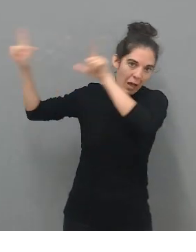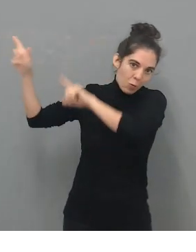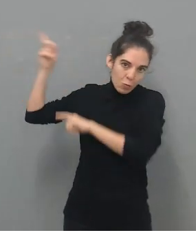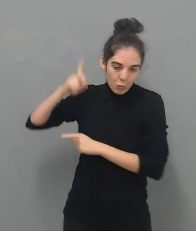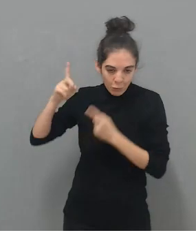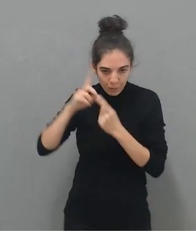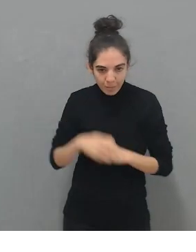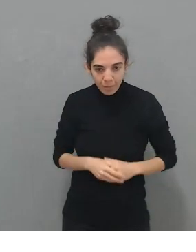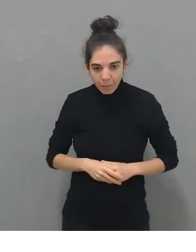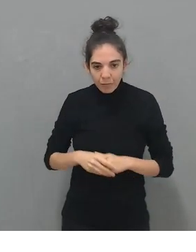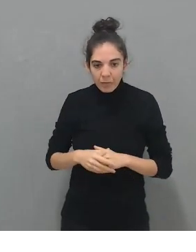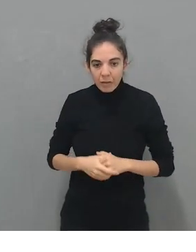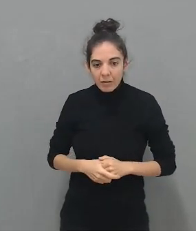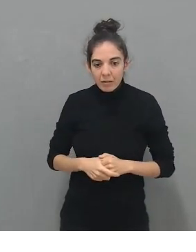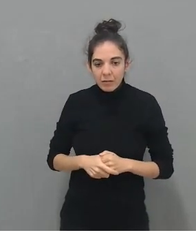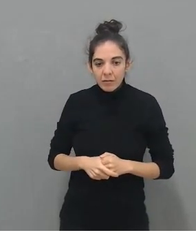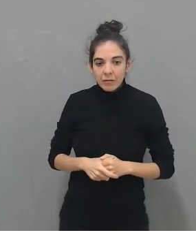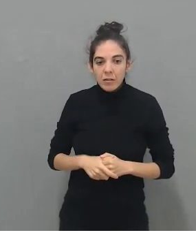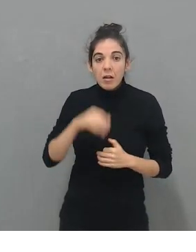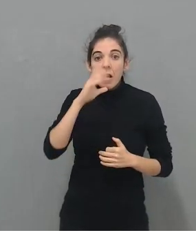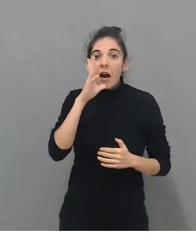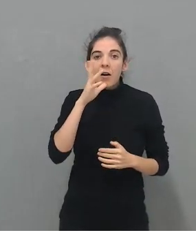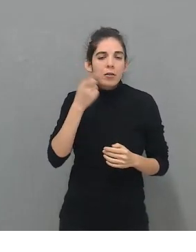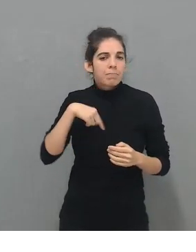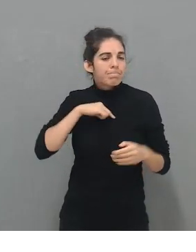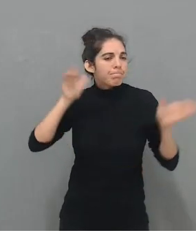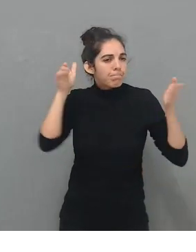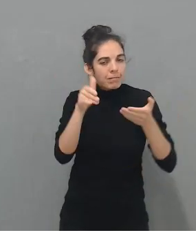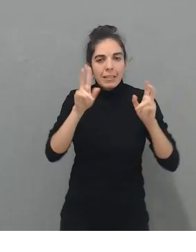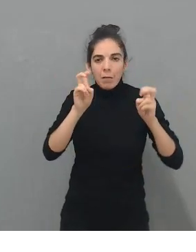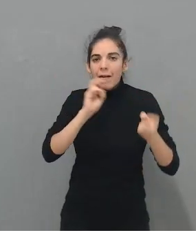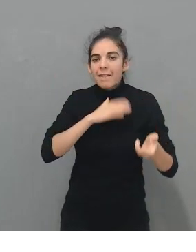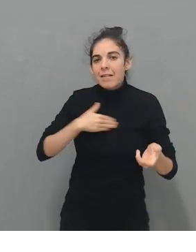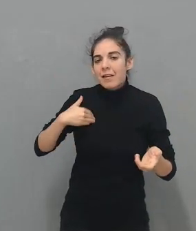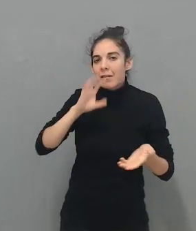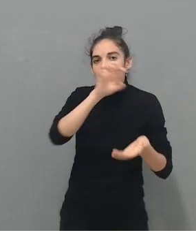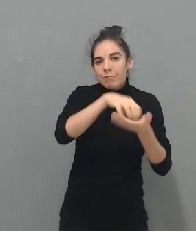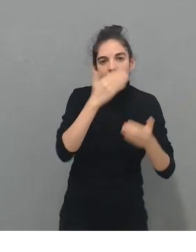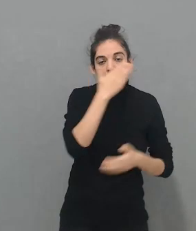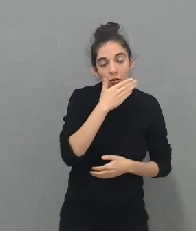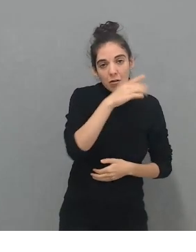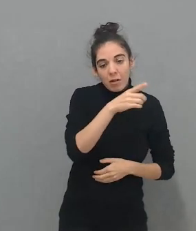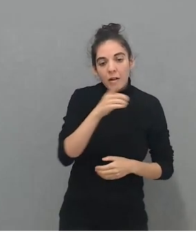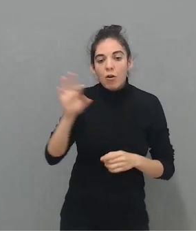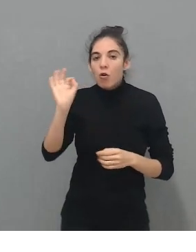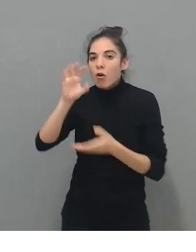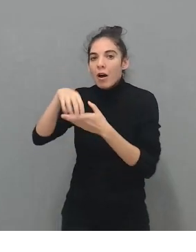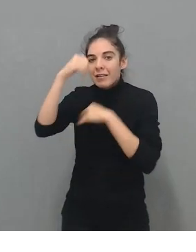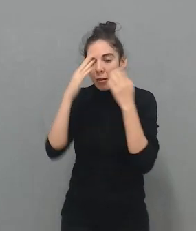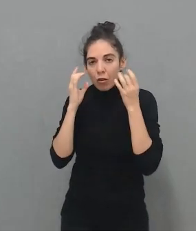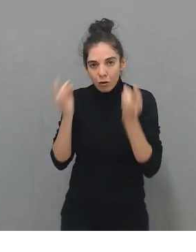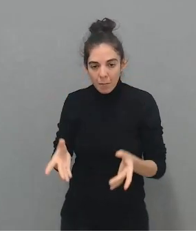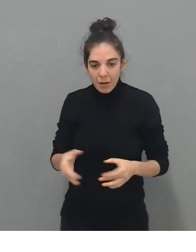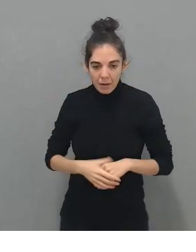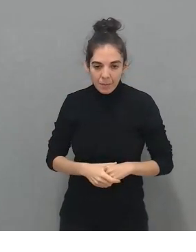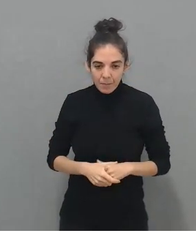Compañeros de viaje, ahora mismo estamos muy centrados en centros educativos, centros de atención temprana, los cuales tanto centros